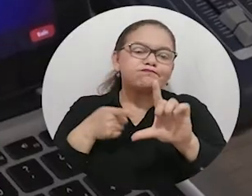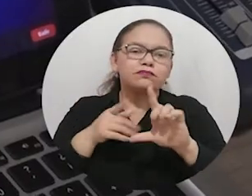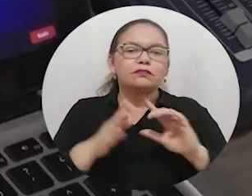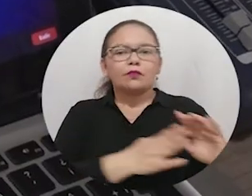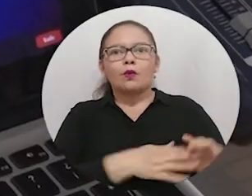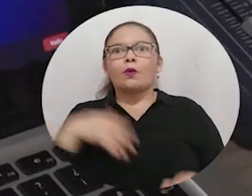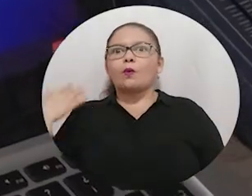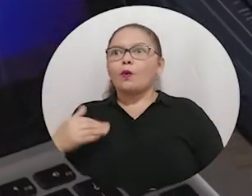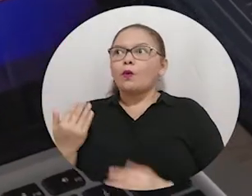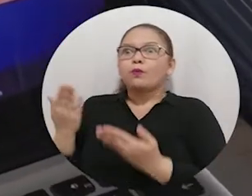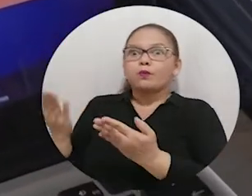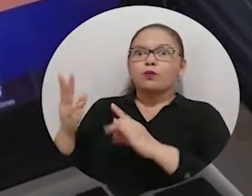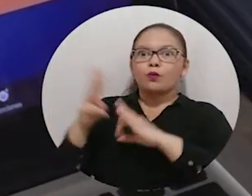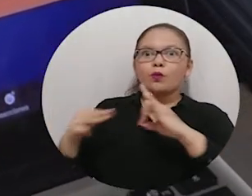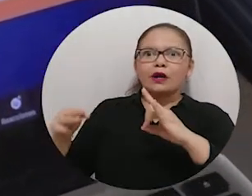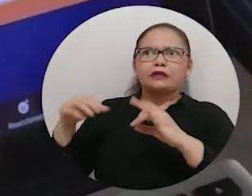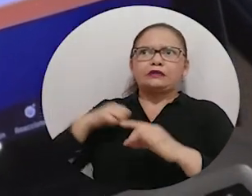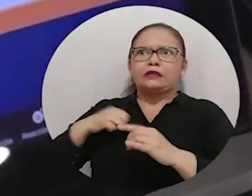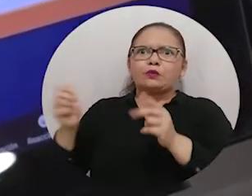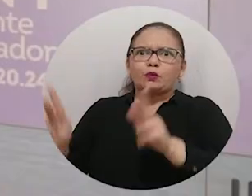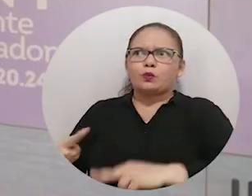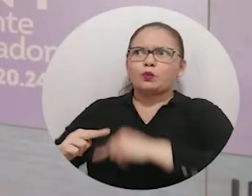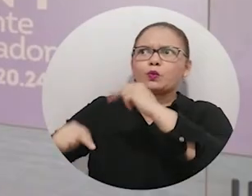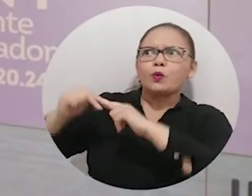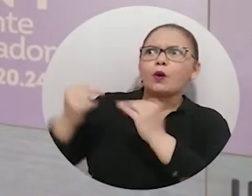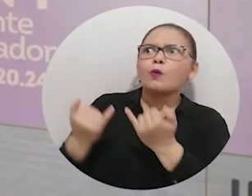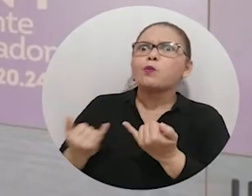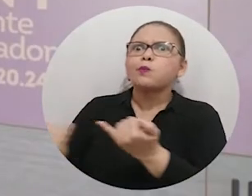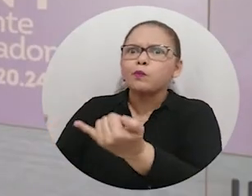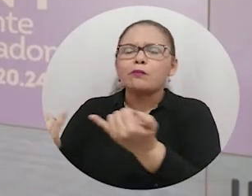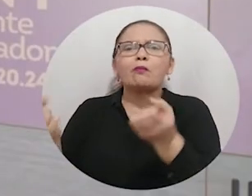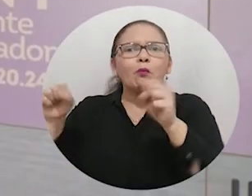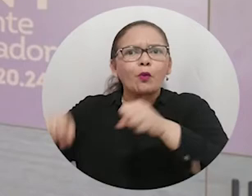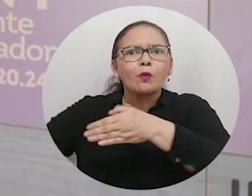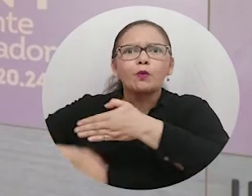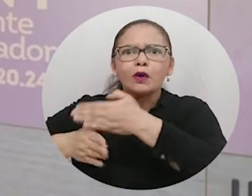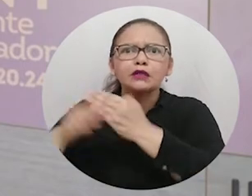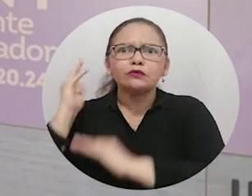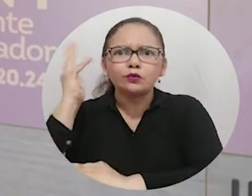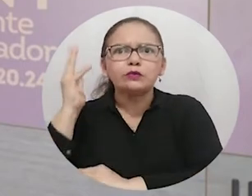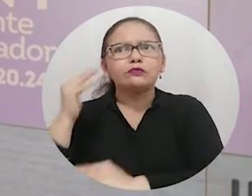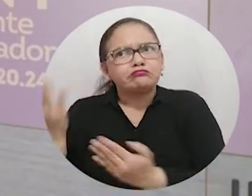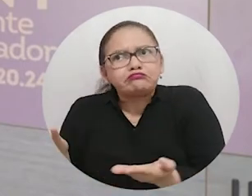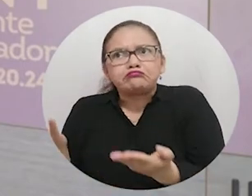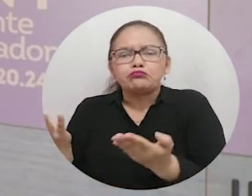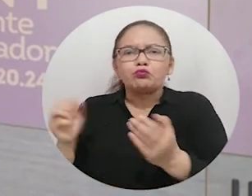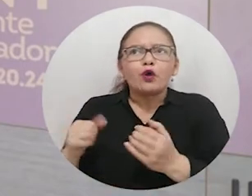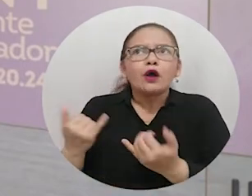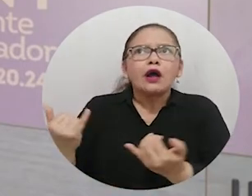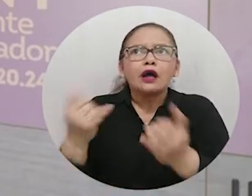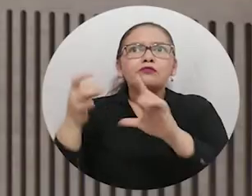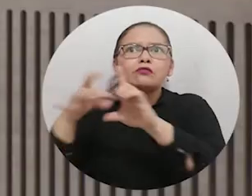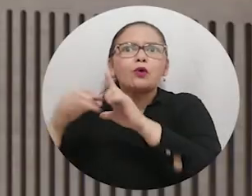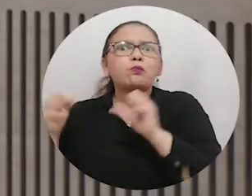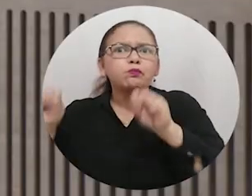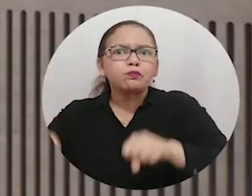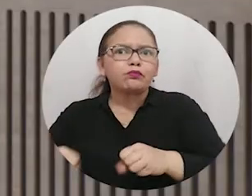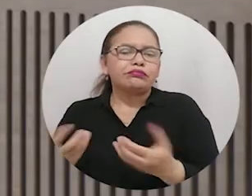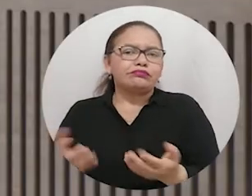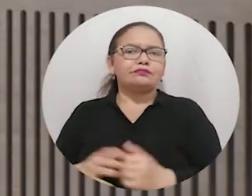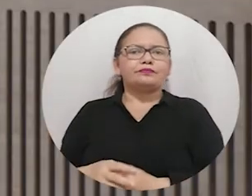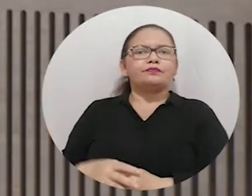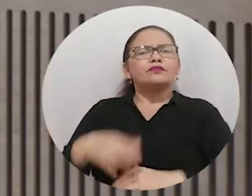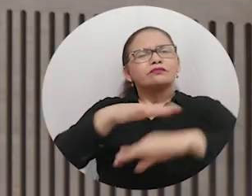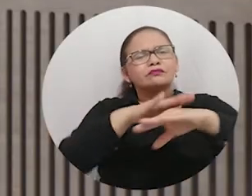hacerlo virtual. La Universidad del Magdalena tiene la oportunidad y las instalaciones para permitir continuar con esto incluso desde la virtualidad y es bastante